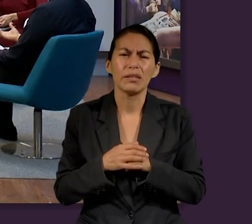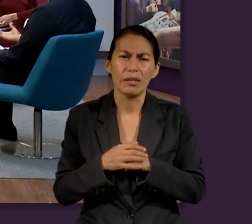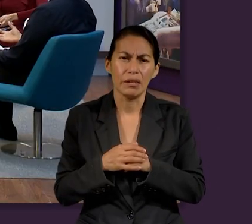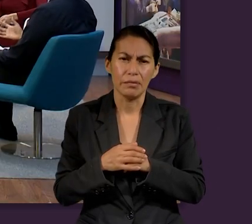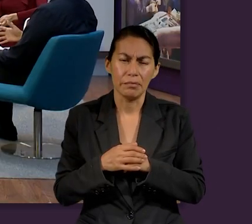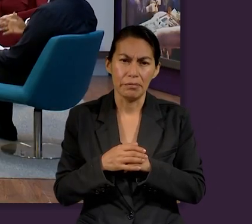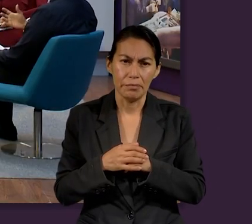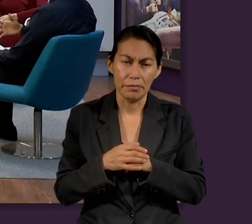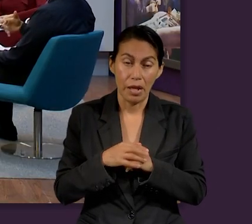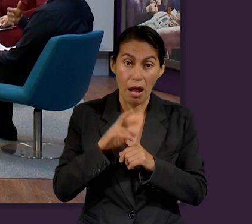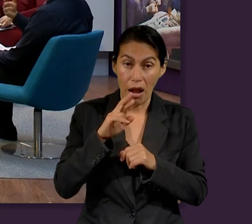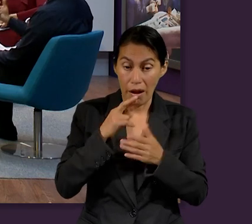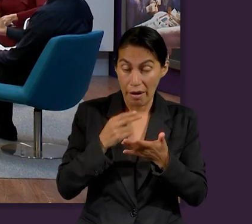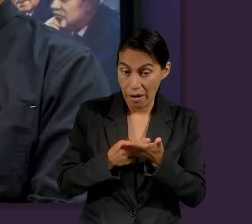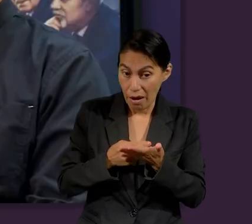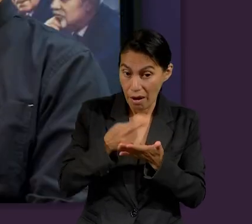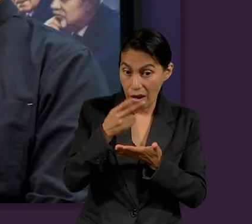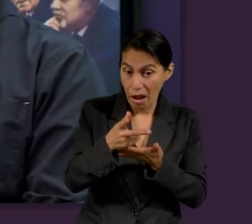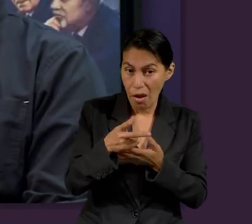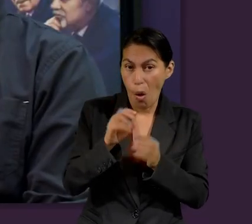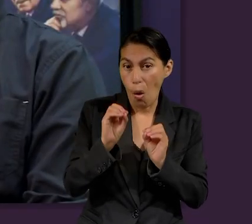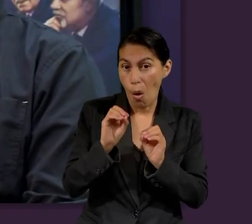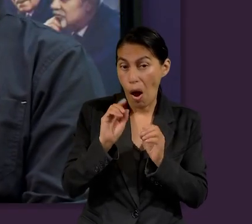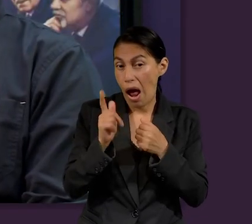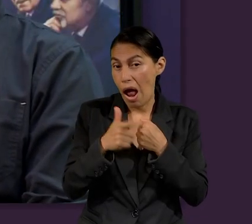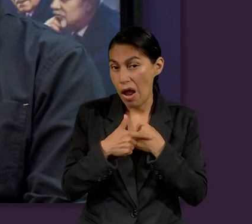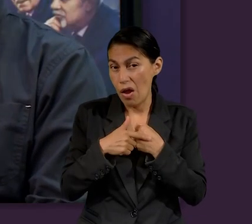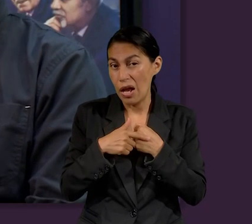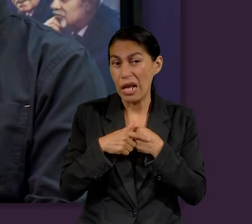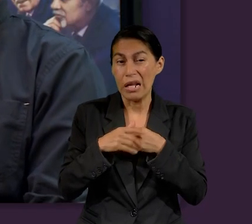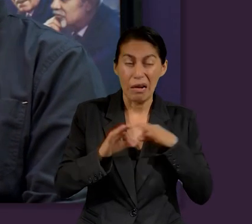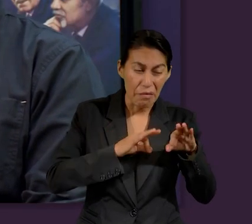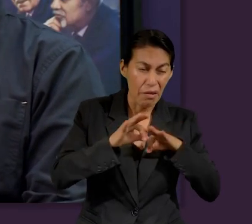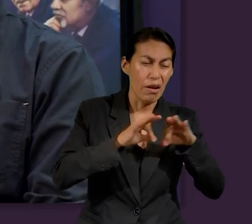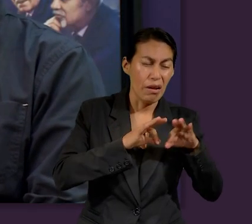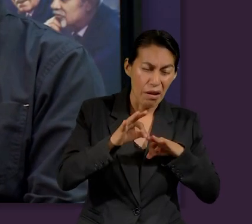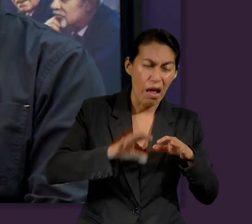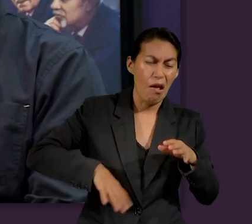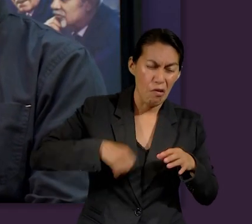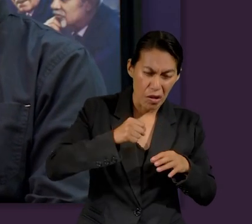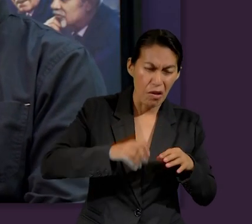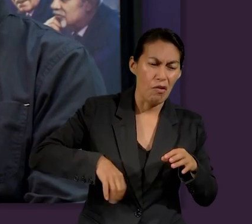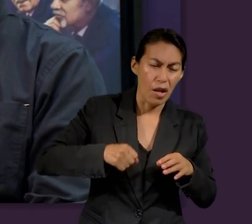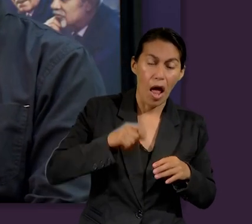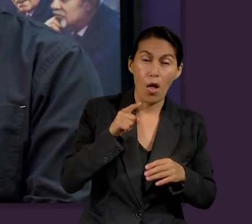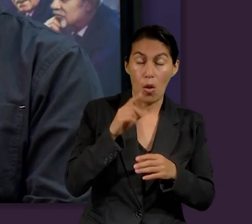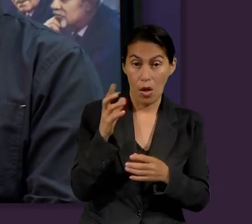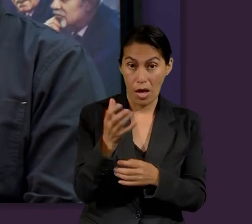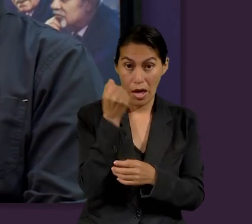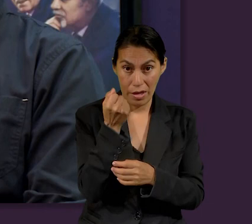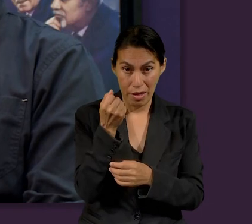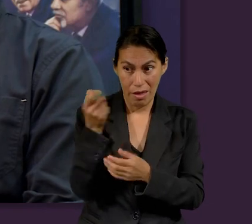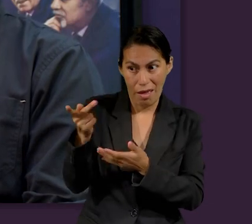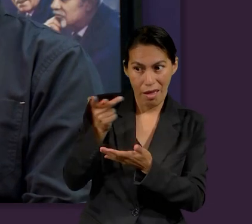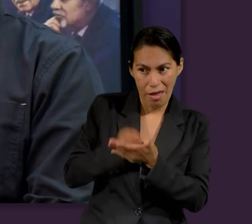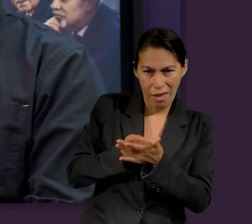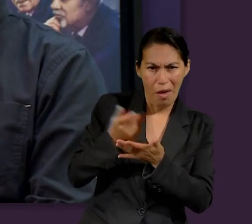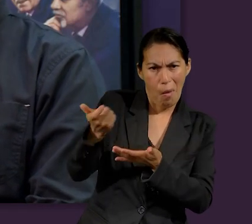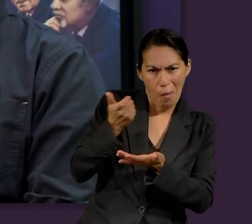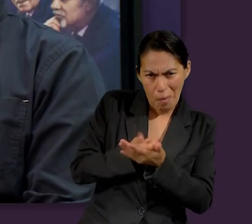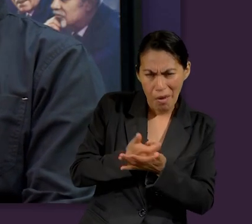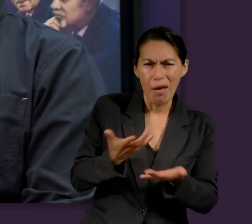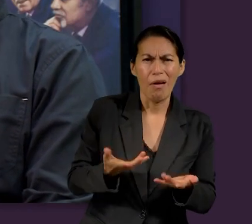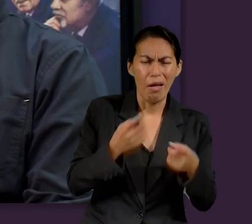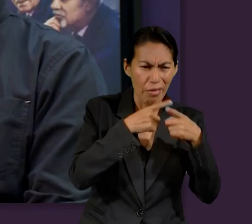regalo o de algo que es por mérito que consigues a través del esfuerzo o por algún hecho que tú hayas realizado. Son